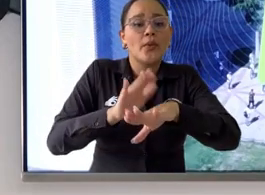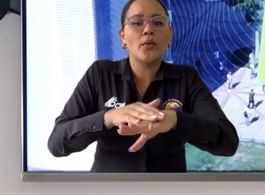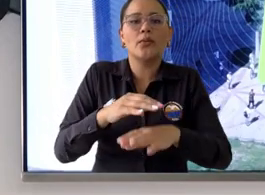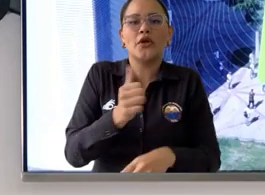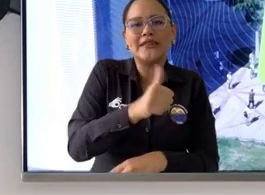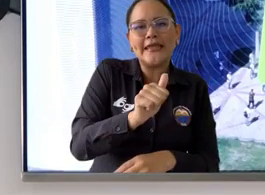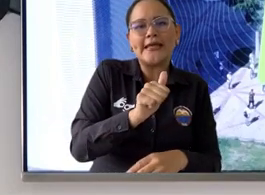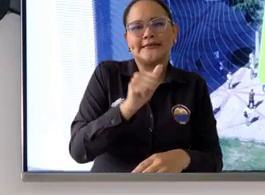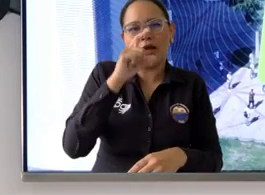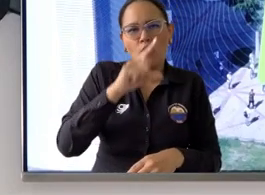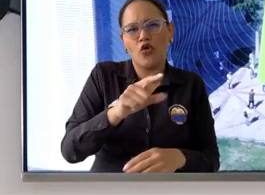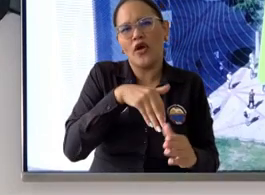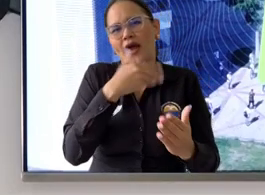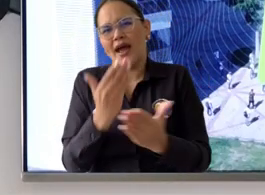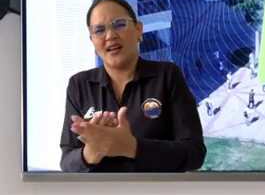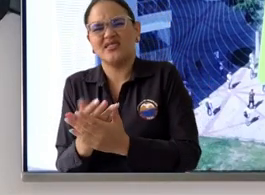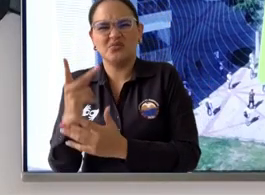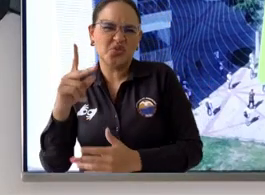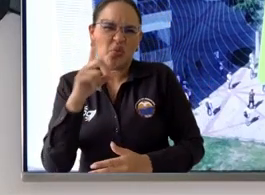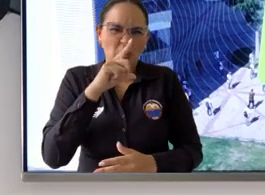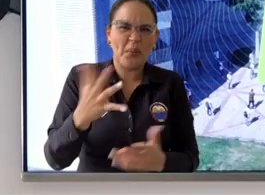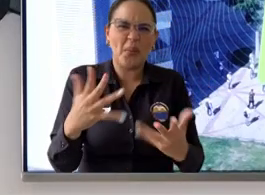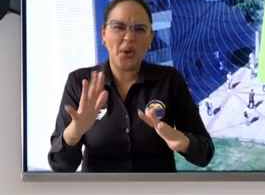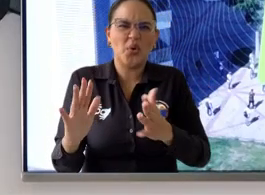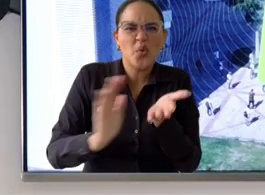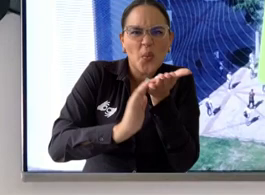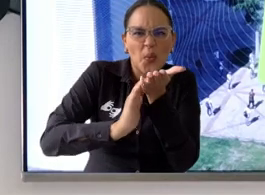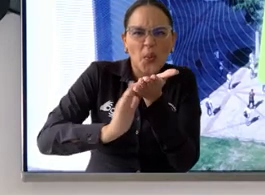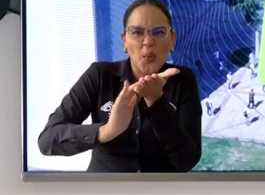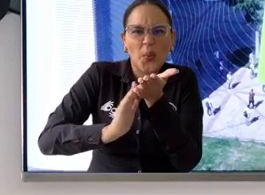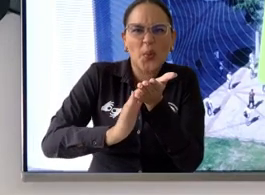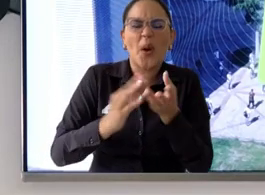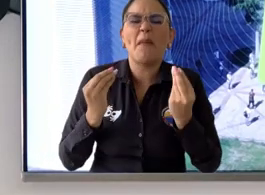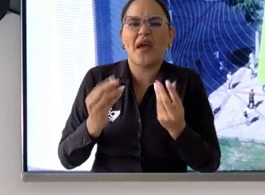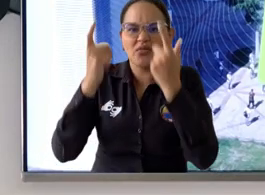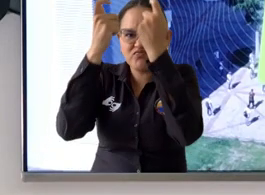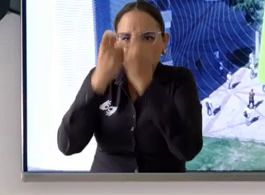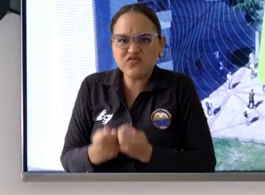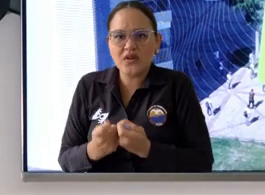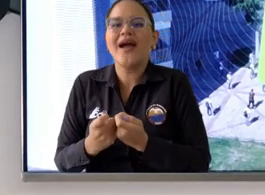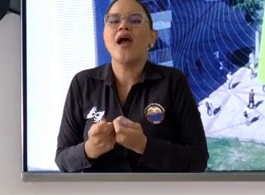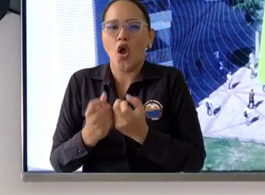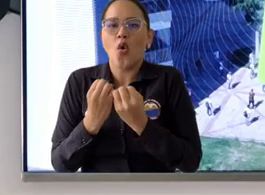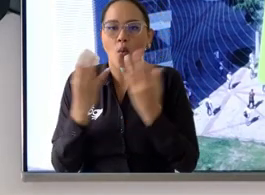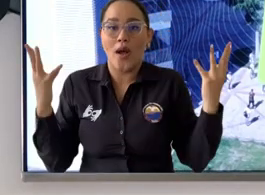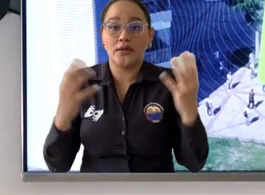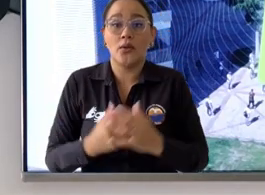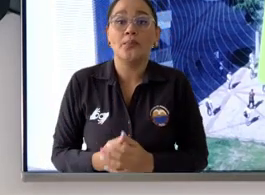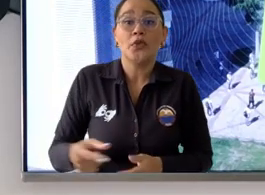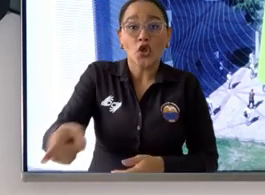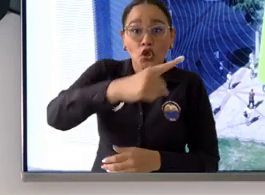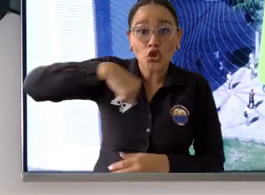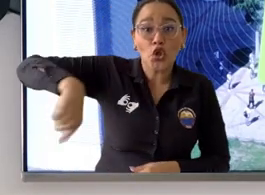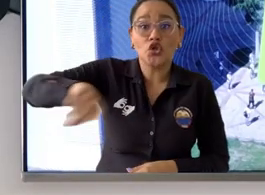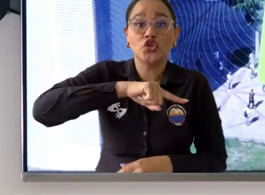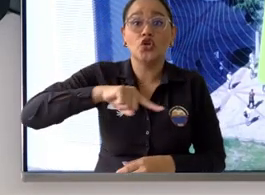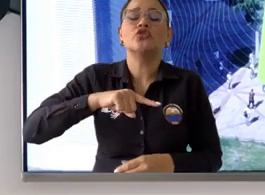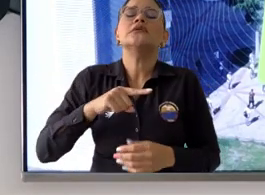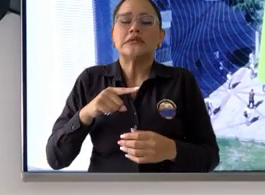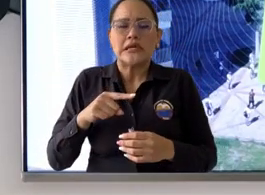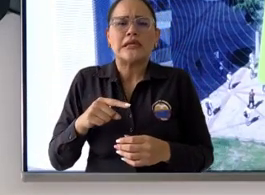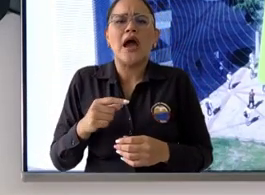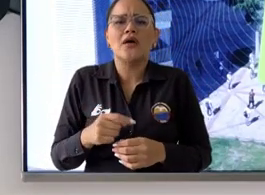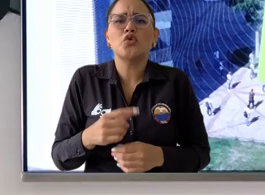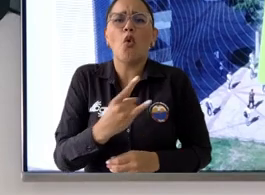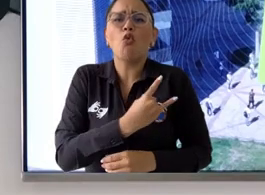correspondientes para el registro académico para la legalización etcétera afortunadamente al normalizar nuestro semestre somos de las pocas universidades